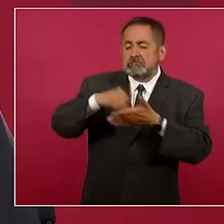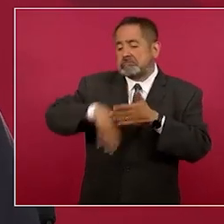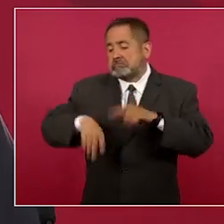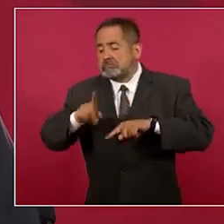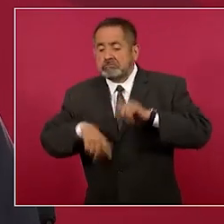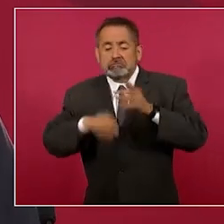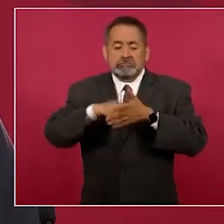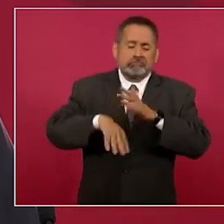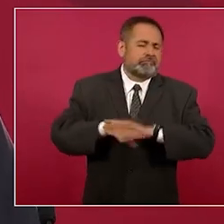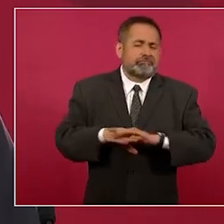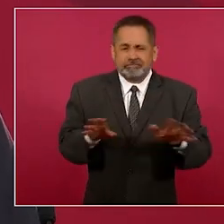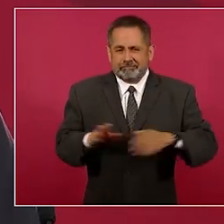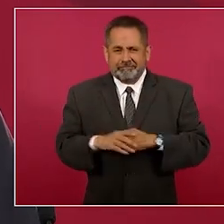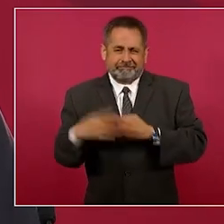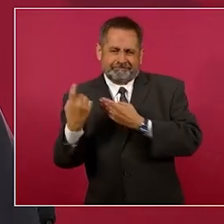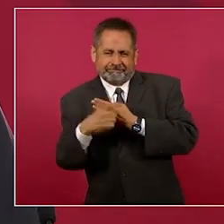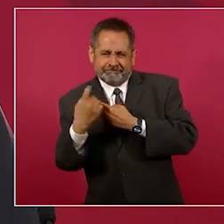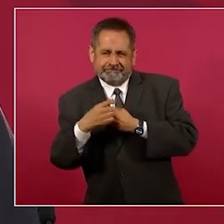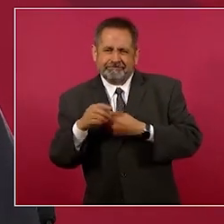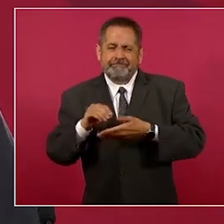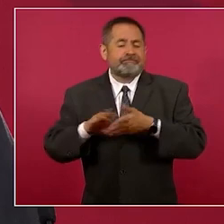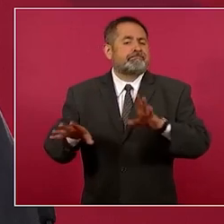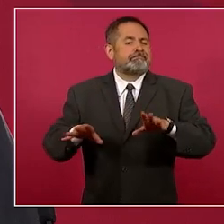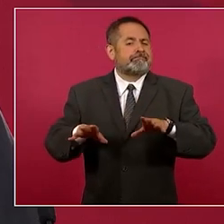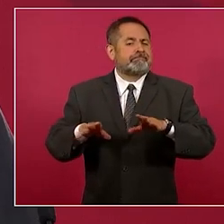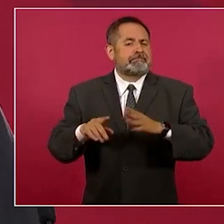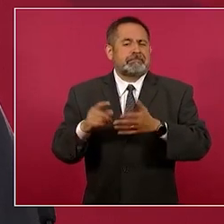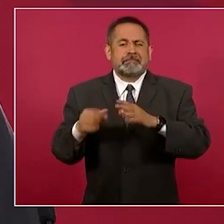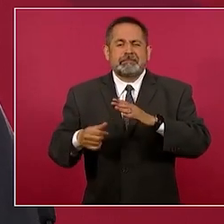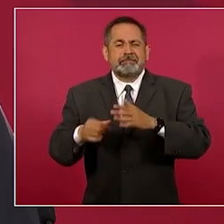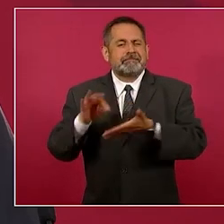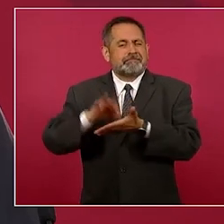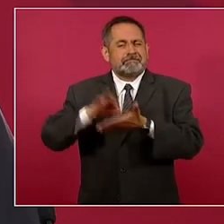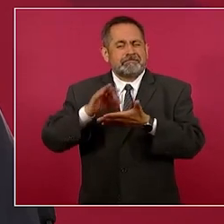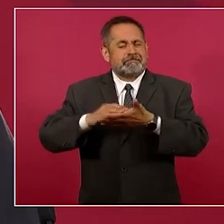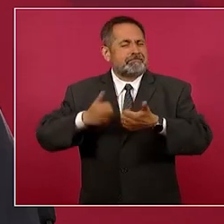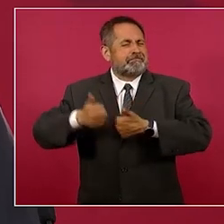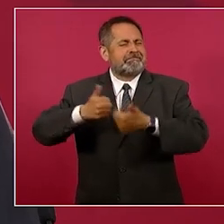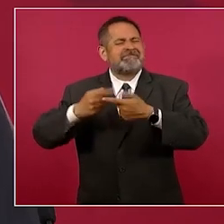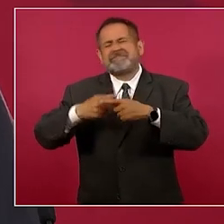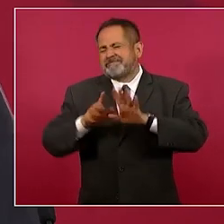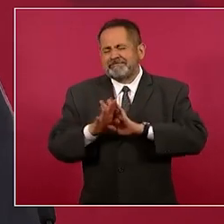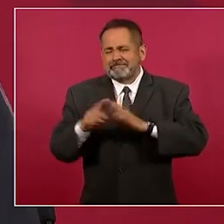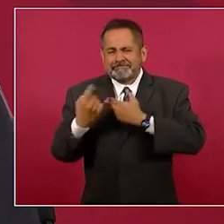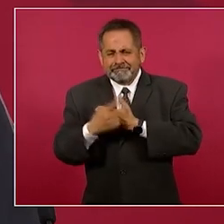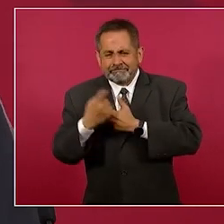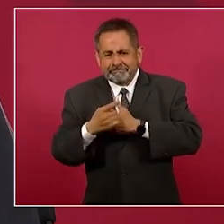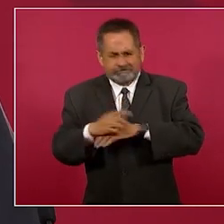con bots con robots este